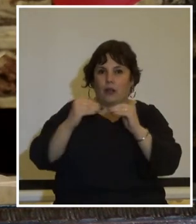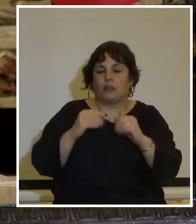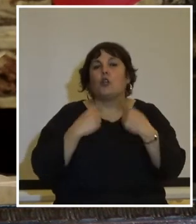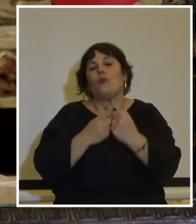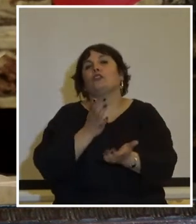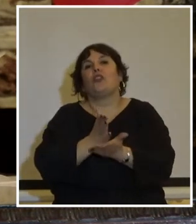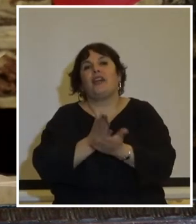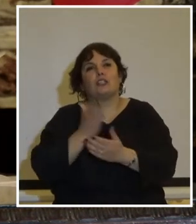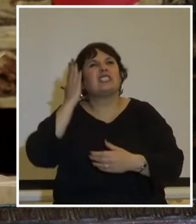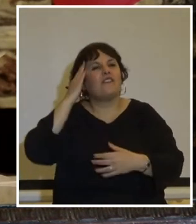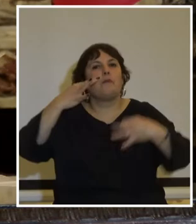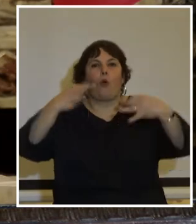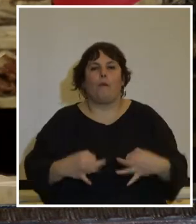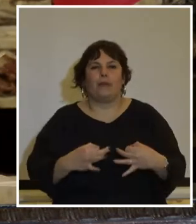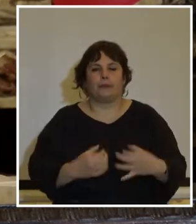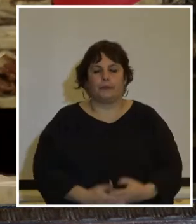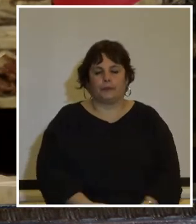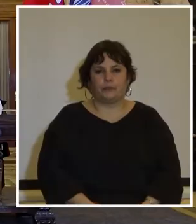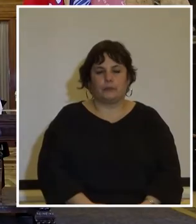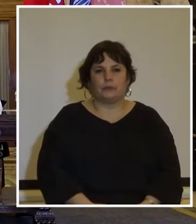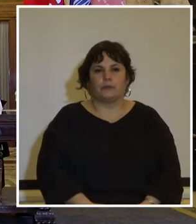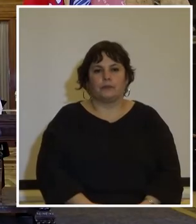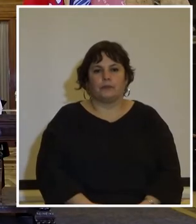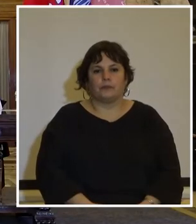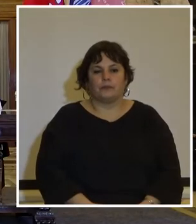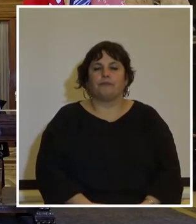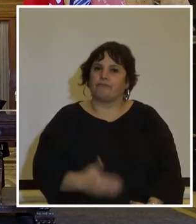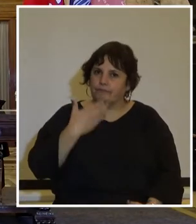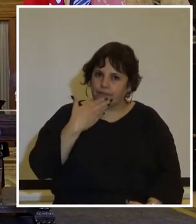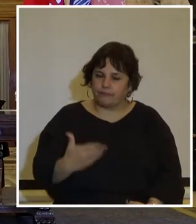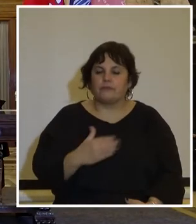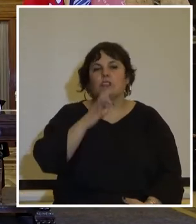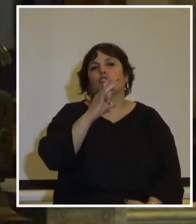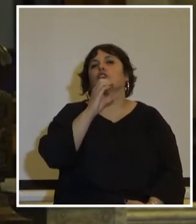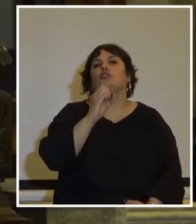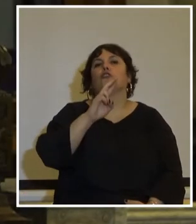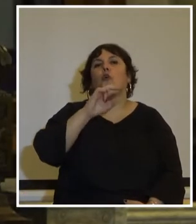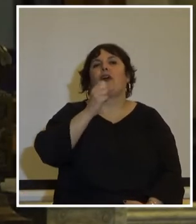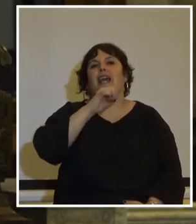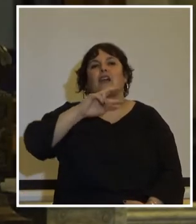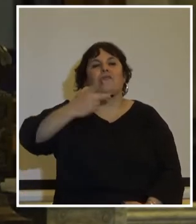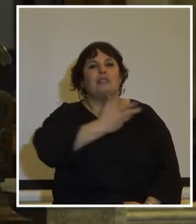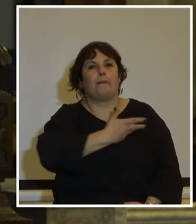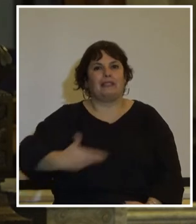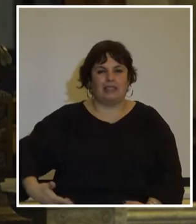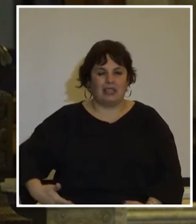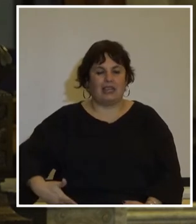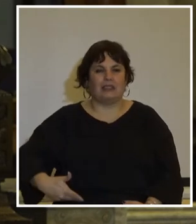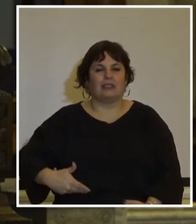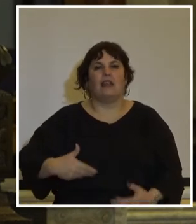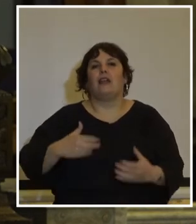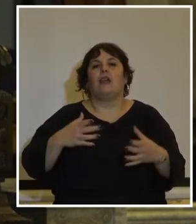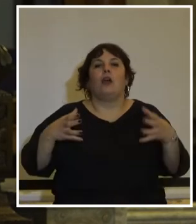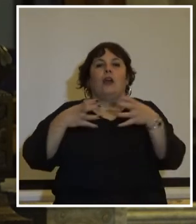derechos sabremos cumplir muchas gracias Soraya La Rosa vicepresidenta de la